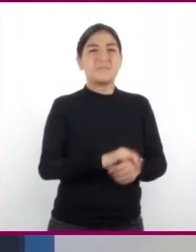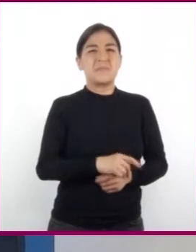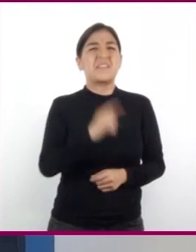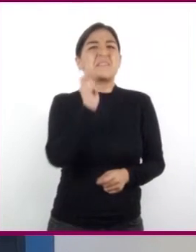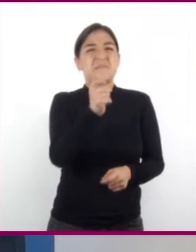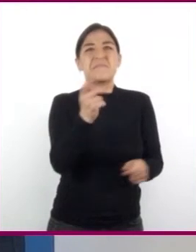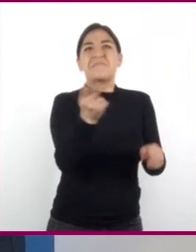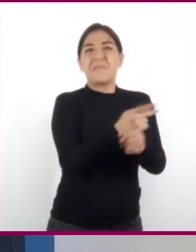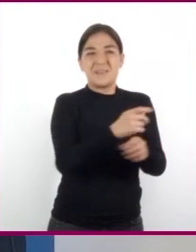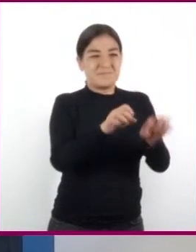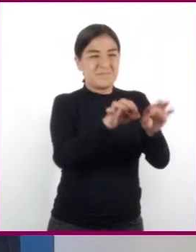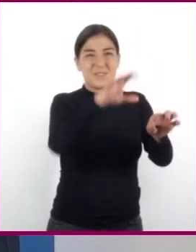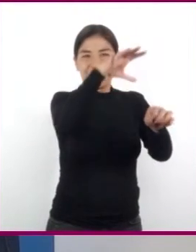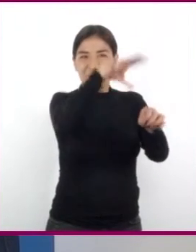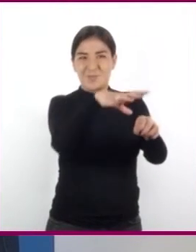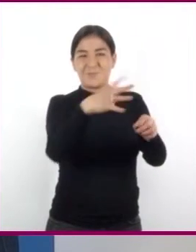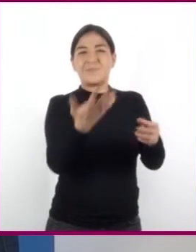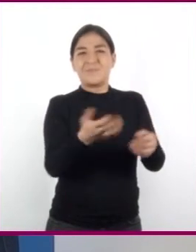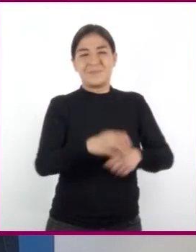es lo que sucede.